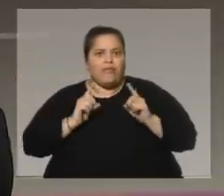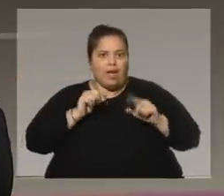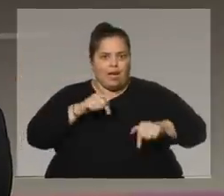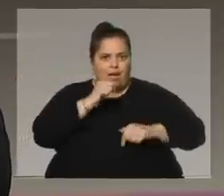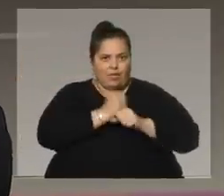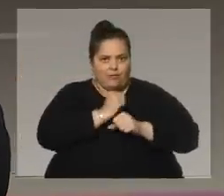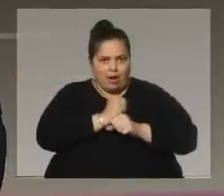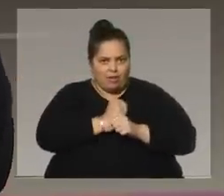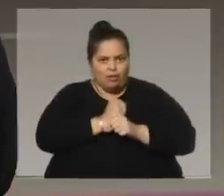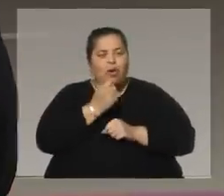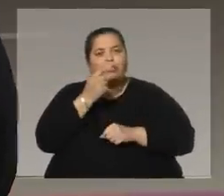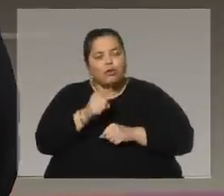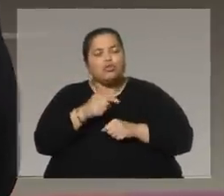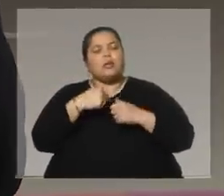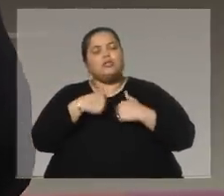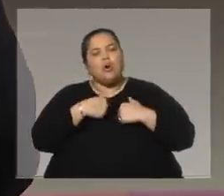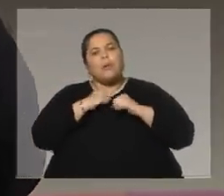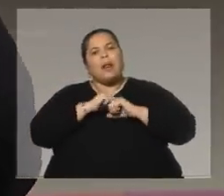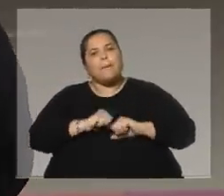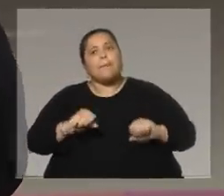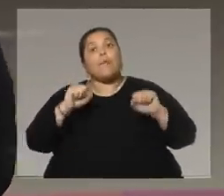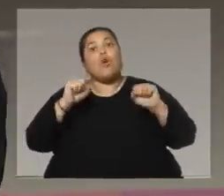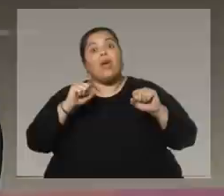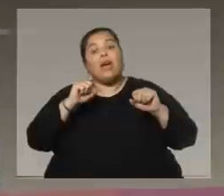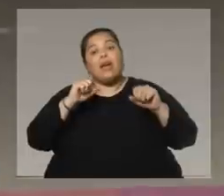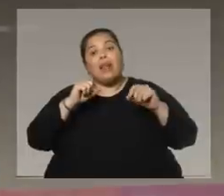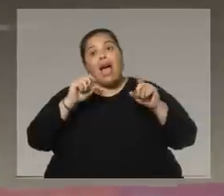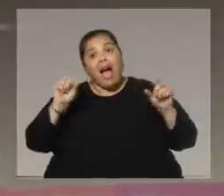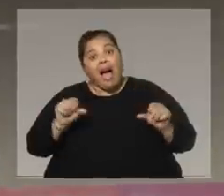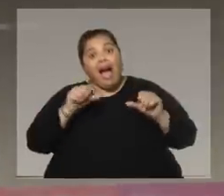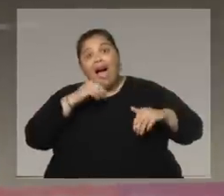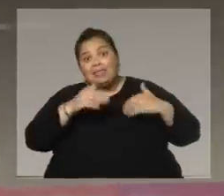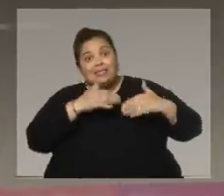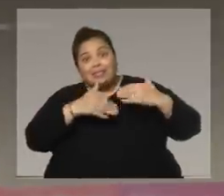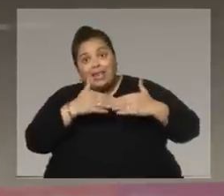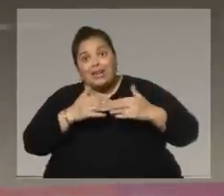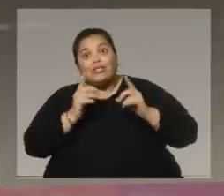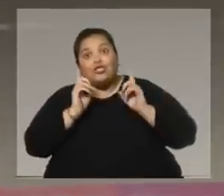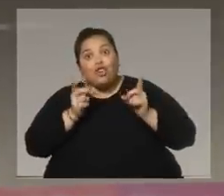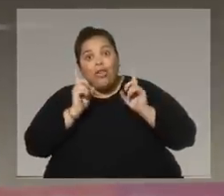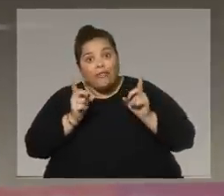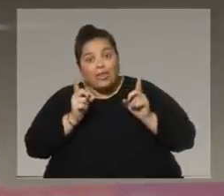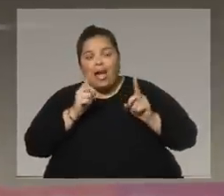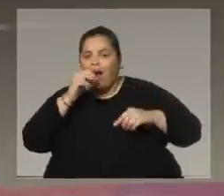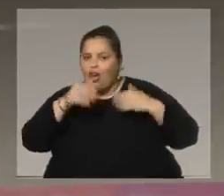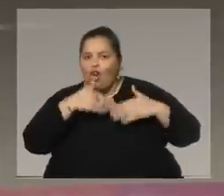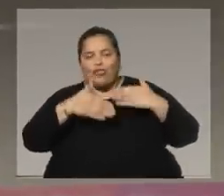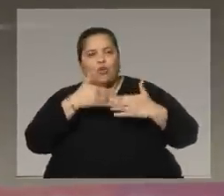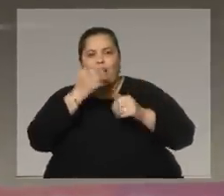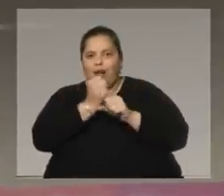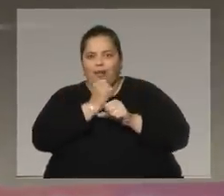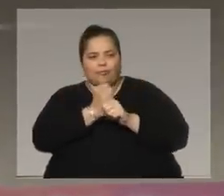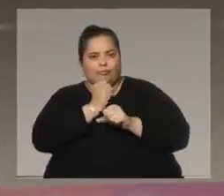Y para poder hacer todo lo que había que hacer, yo tenía que seguir, en pie.